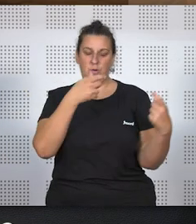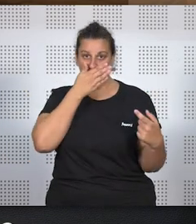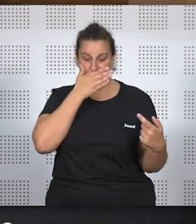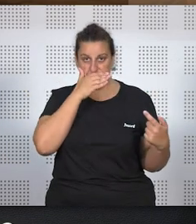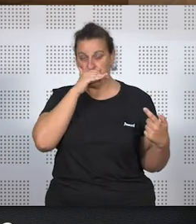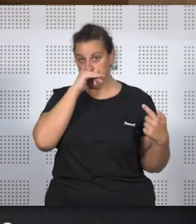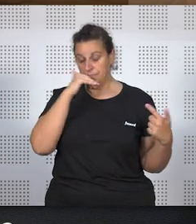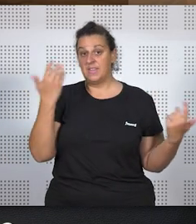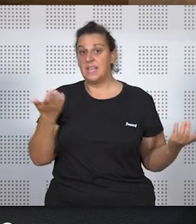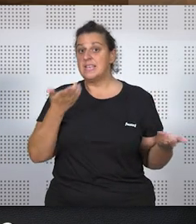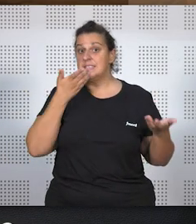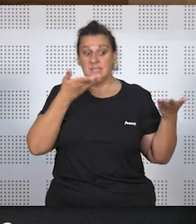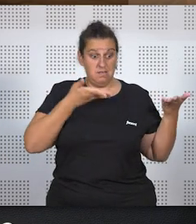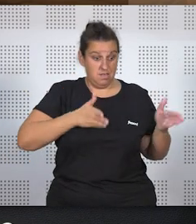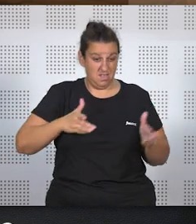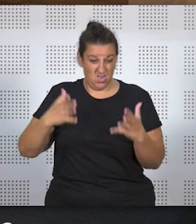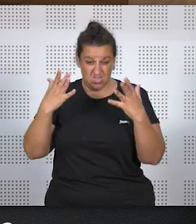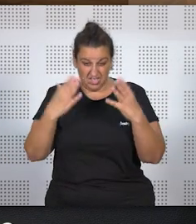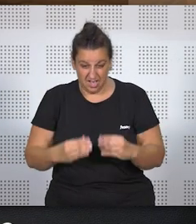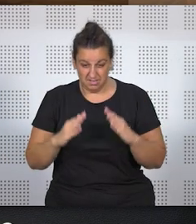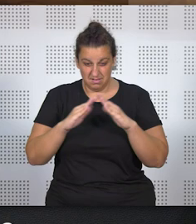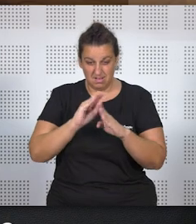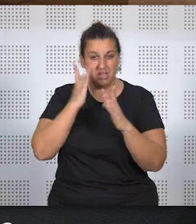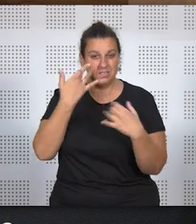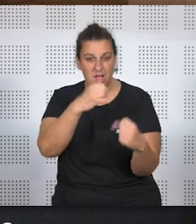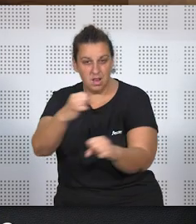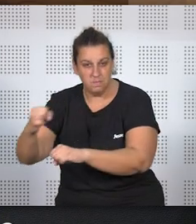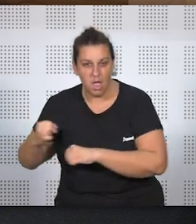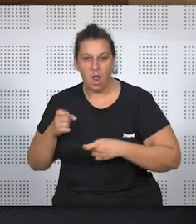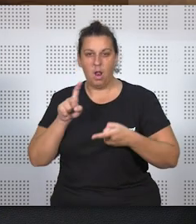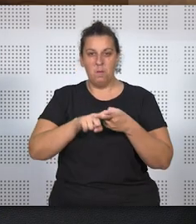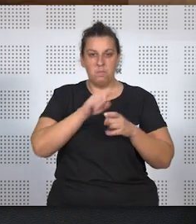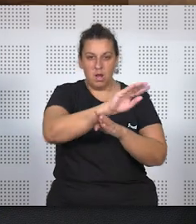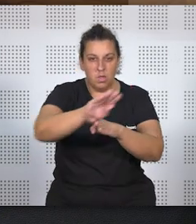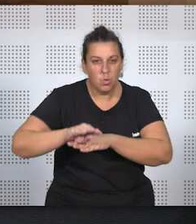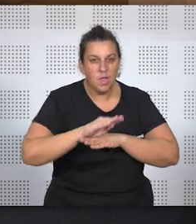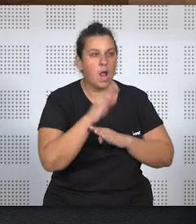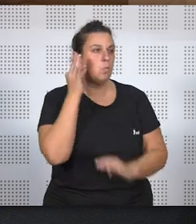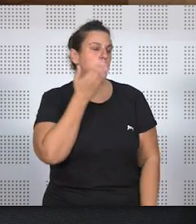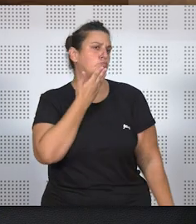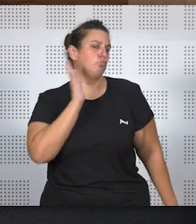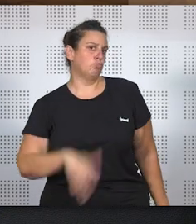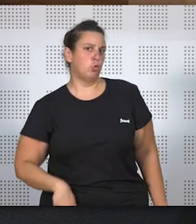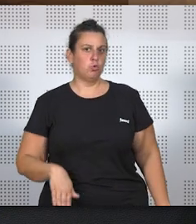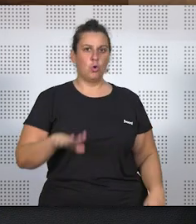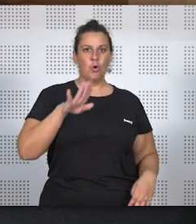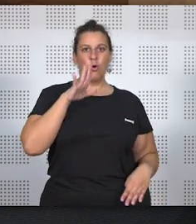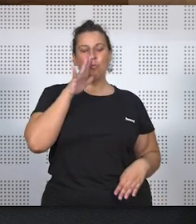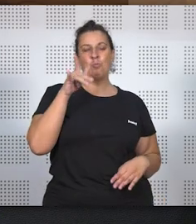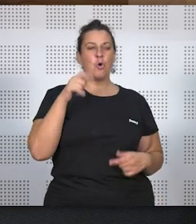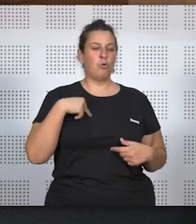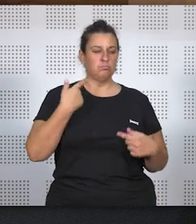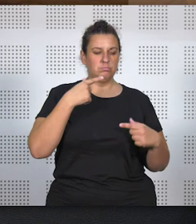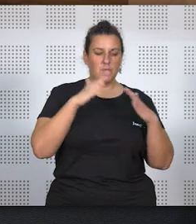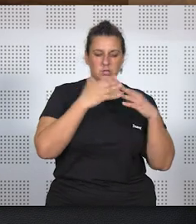Con lo que si la cargan de hijos, tienen que criar la casa, tienen que cuidar del marido, tiene que ser la mujer estupenda porque tiene que recibir al